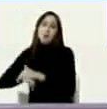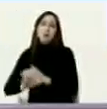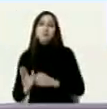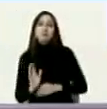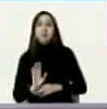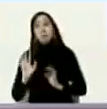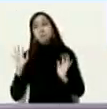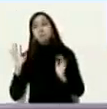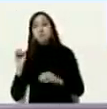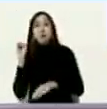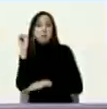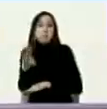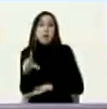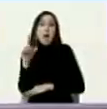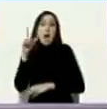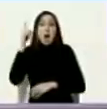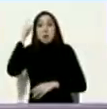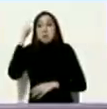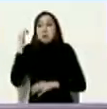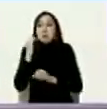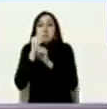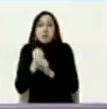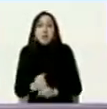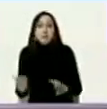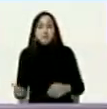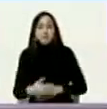eso aparecerá ustedes van a ver